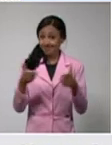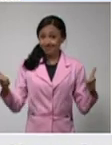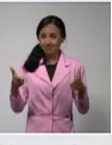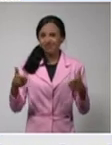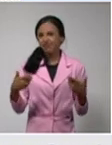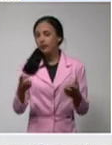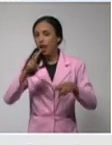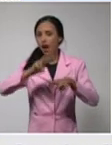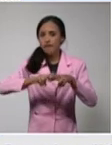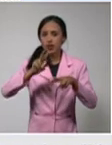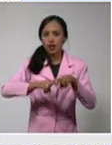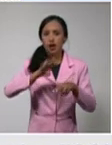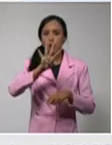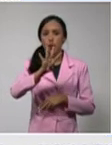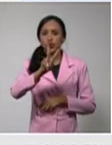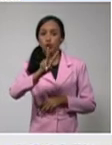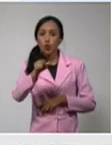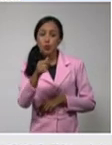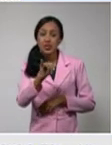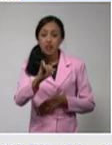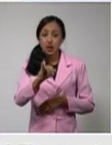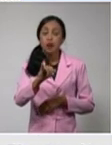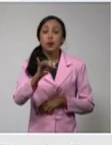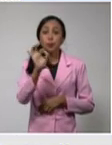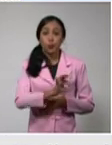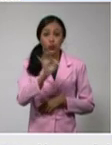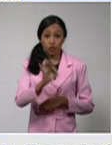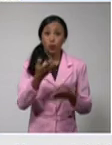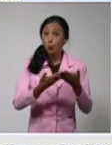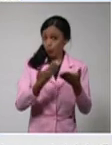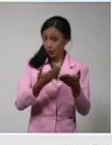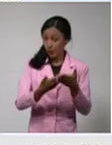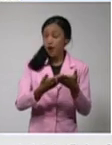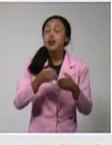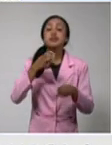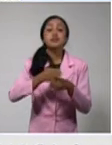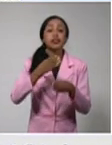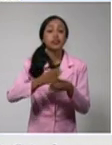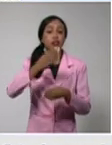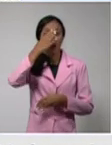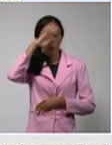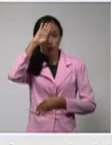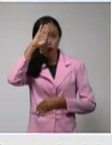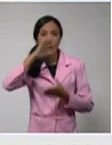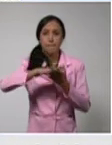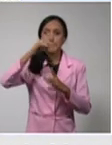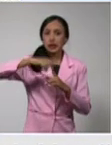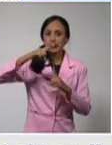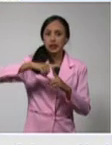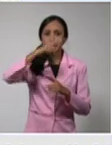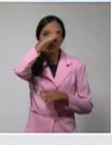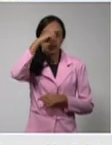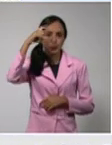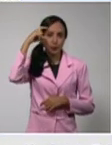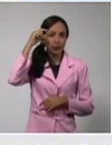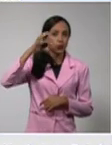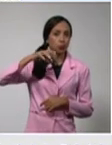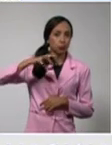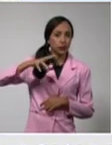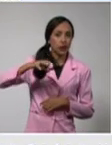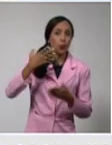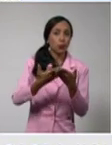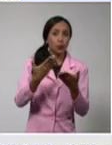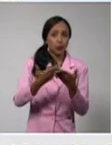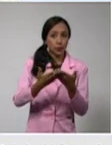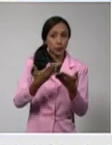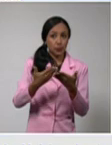% de las muestras, Santiago, Matanzas, Camagüey, Santiespíritus, Pinar, de todos los